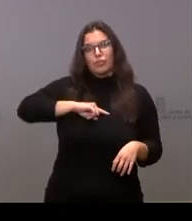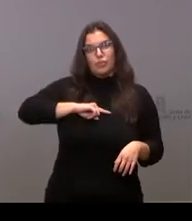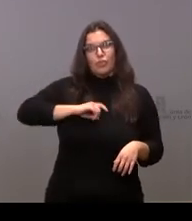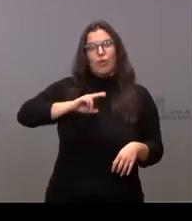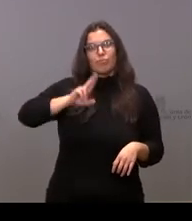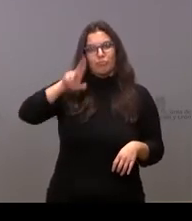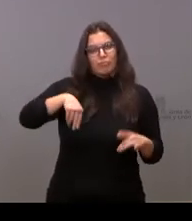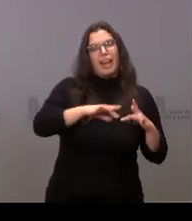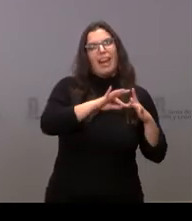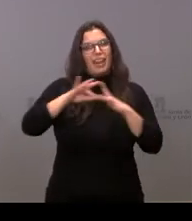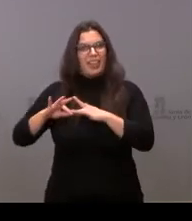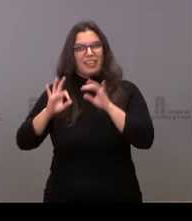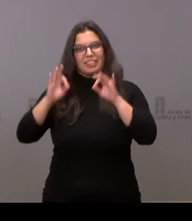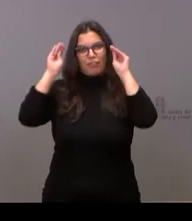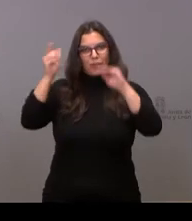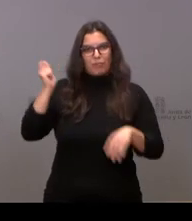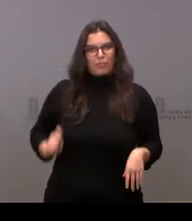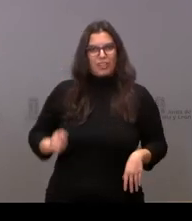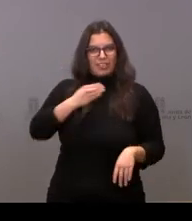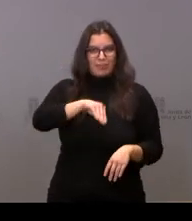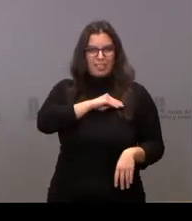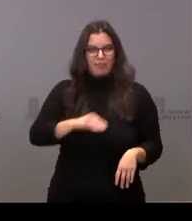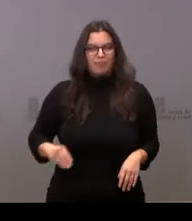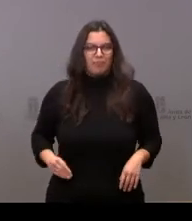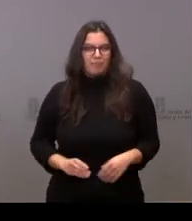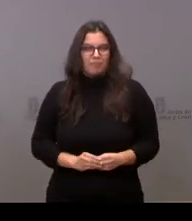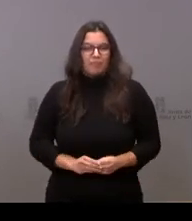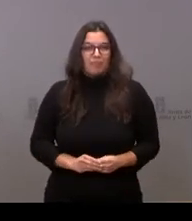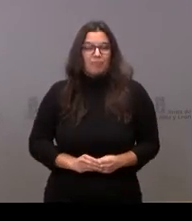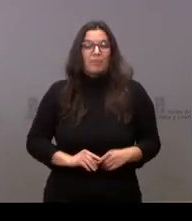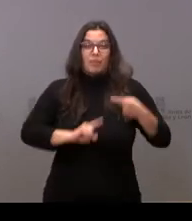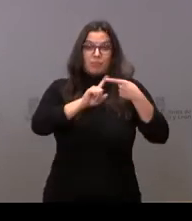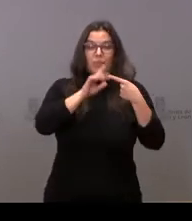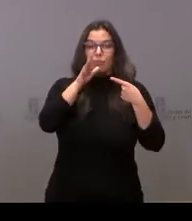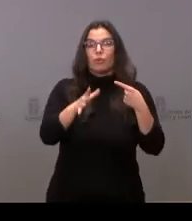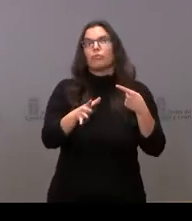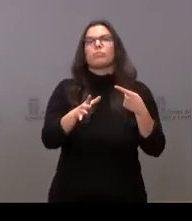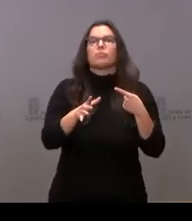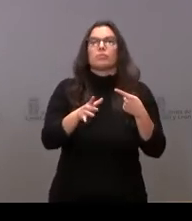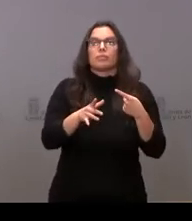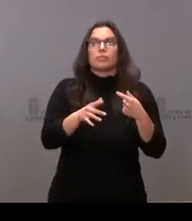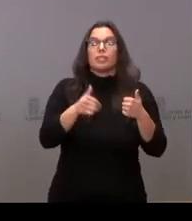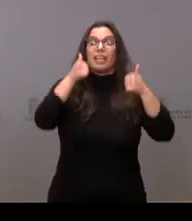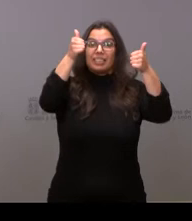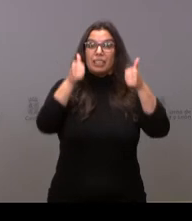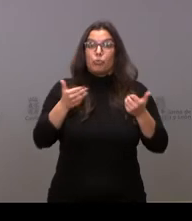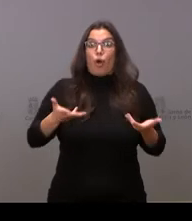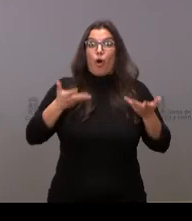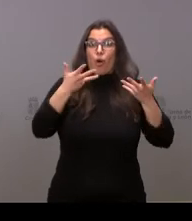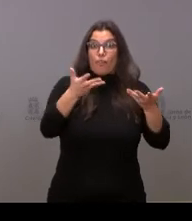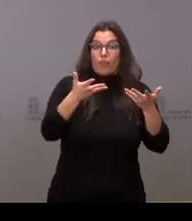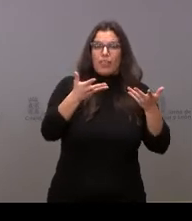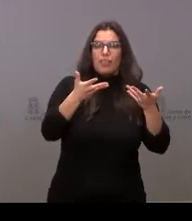formación profesional en España. Por un lado, con el aumento de las titulaciones ofertadas, hasta